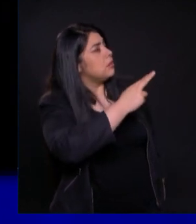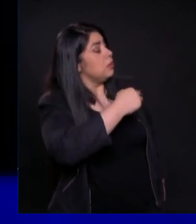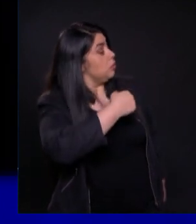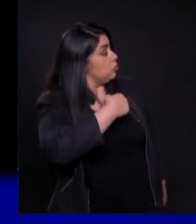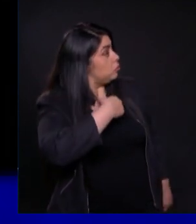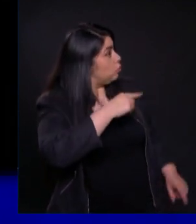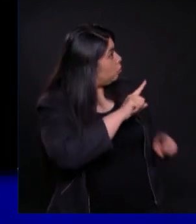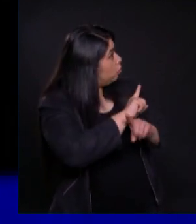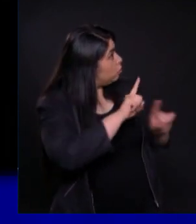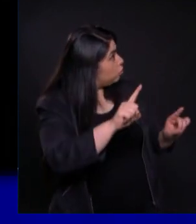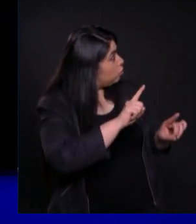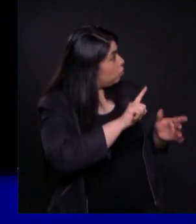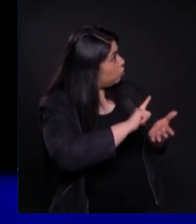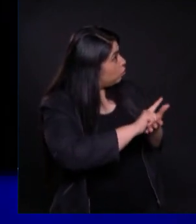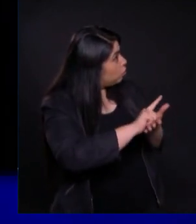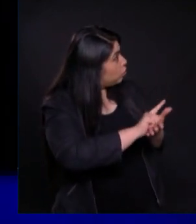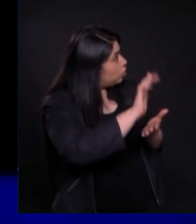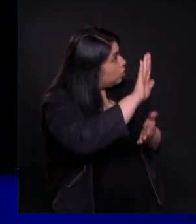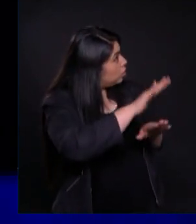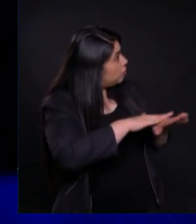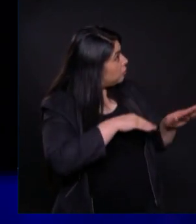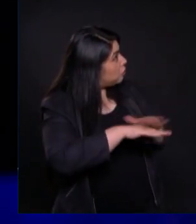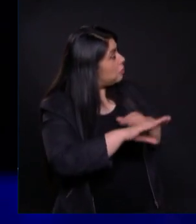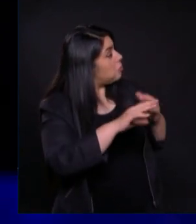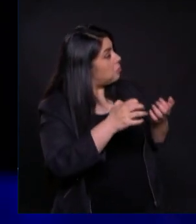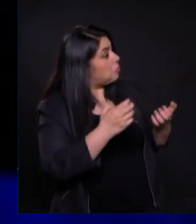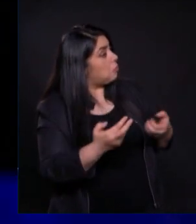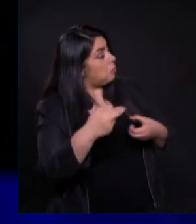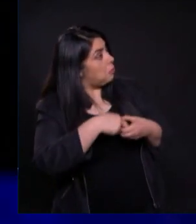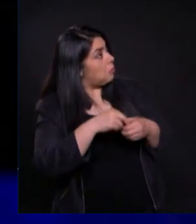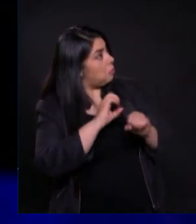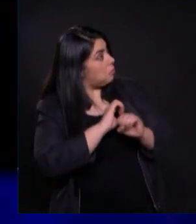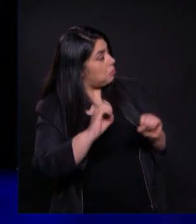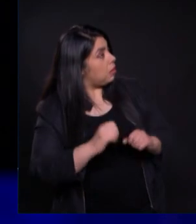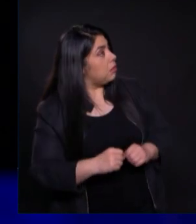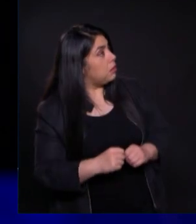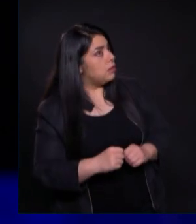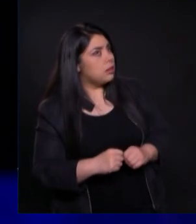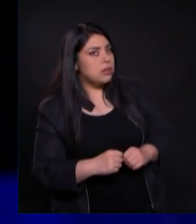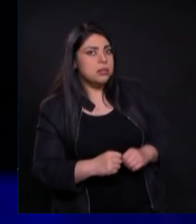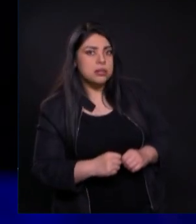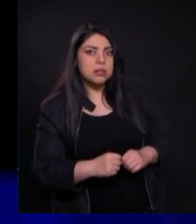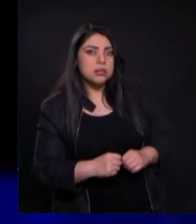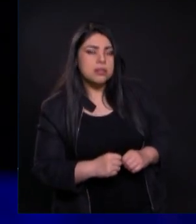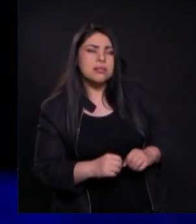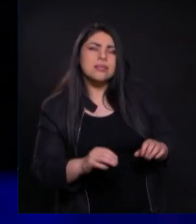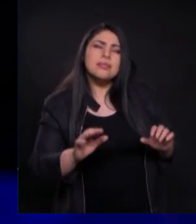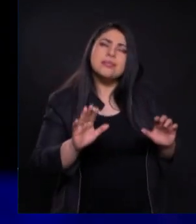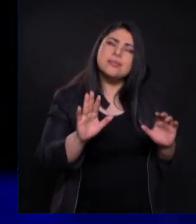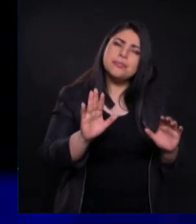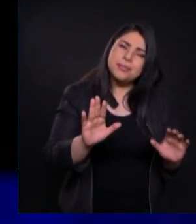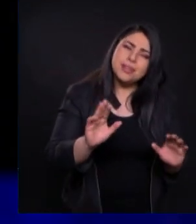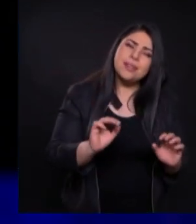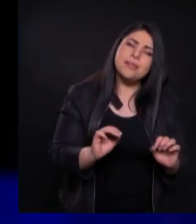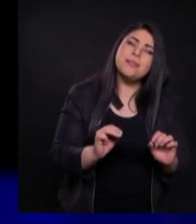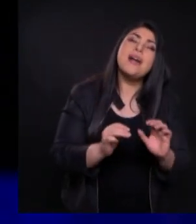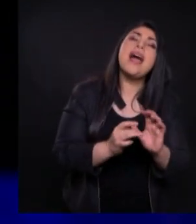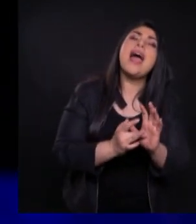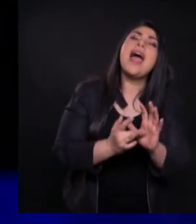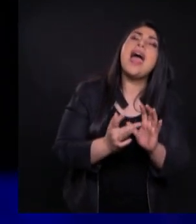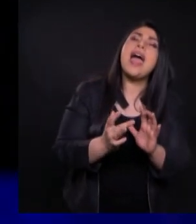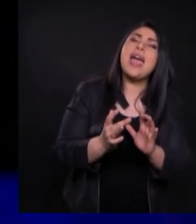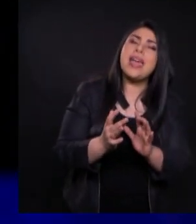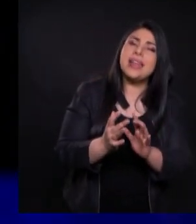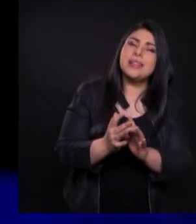No tendrás Parte conmigo Wow ¿Sabe cómo servía Jesús? Con